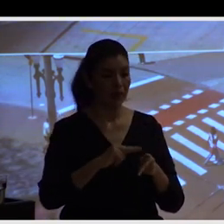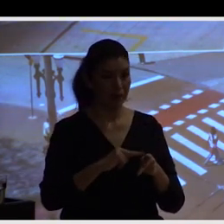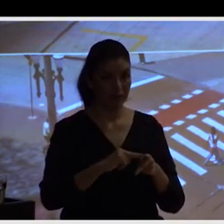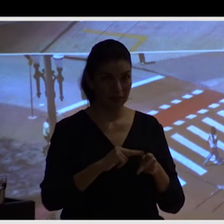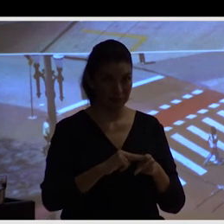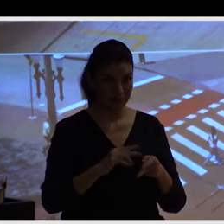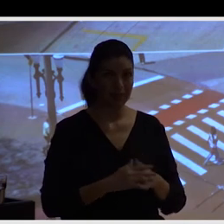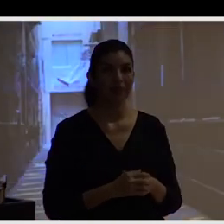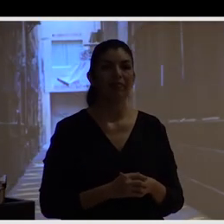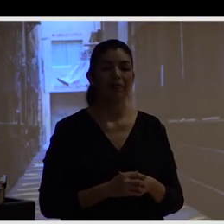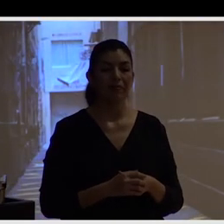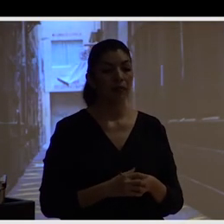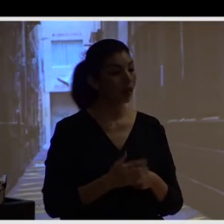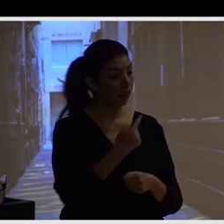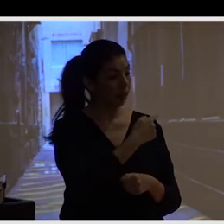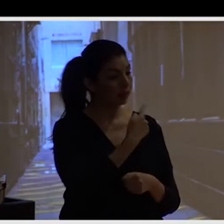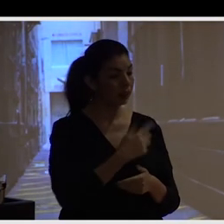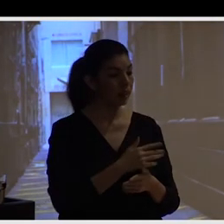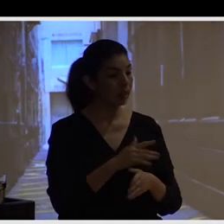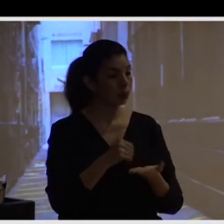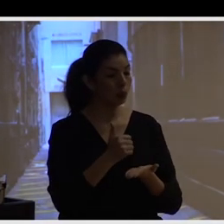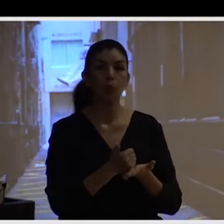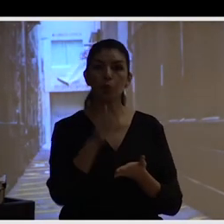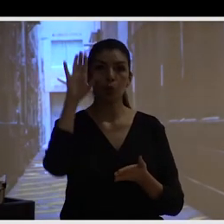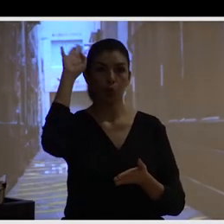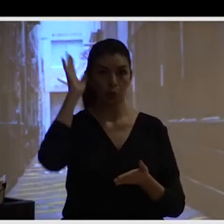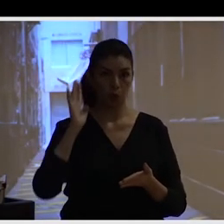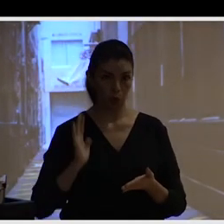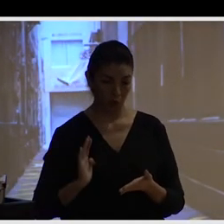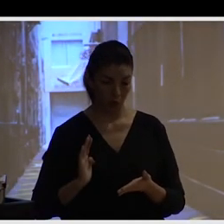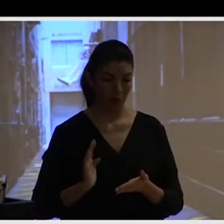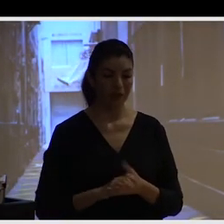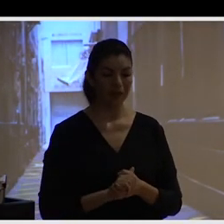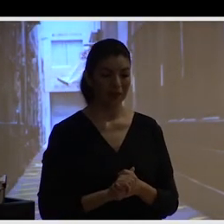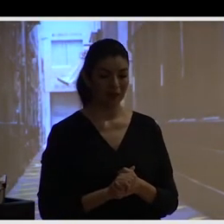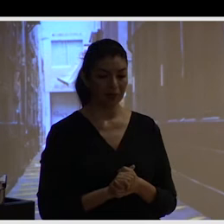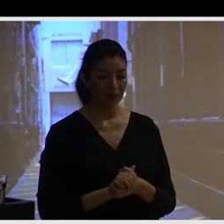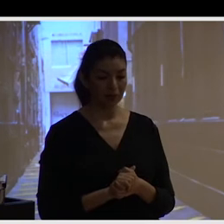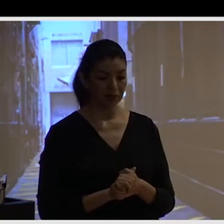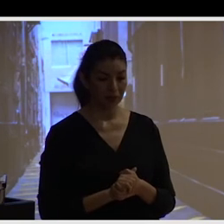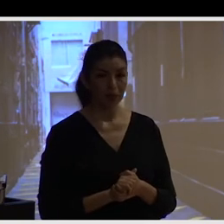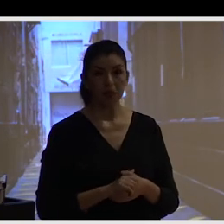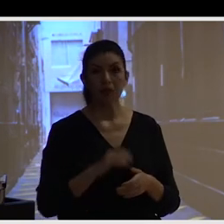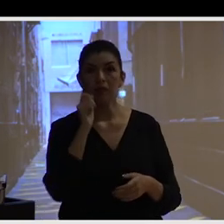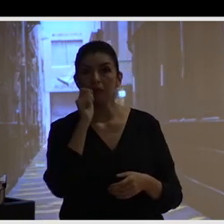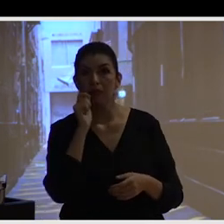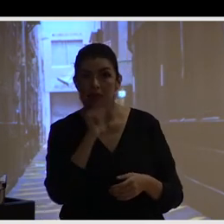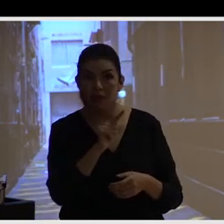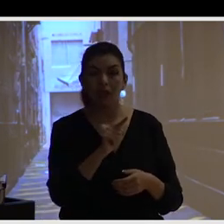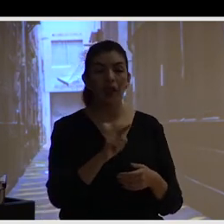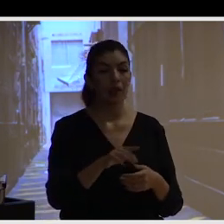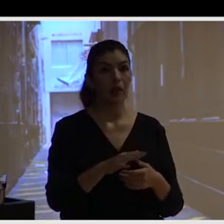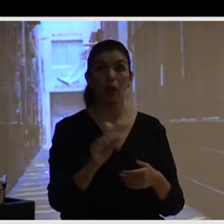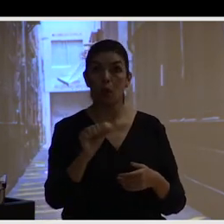aún las primeras veces hemos hecho un trabajo muy bonito de transformación de las Halloways de la ciudad de Melbourne